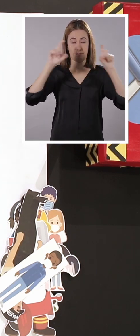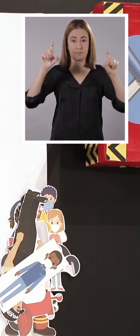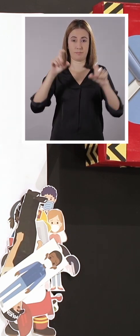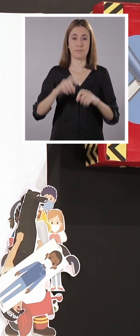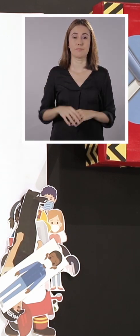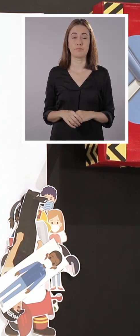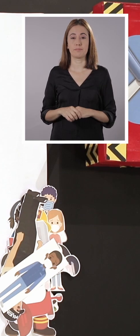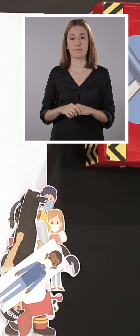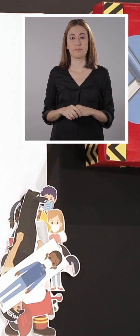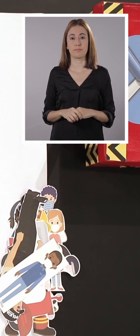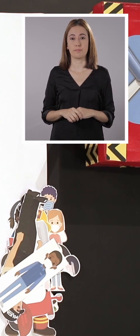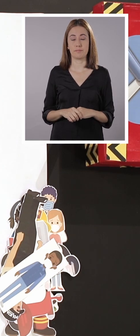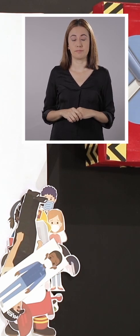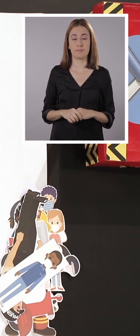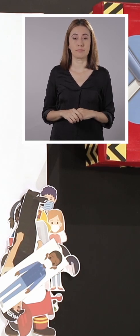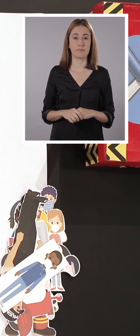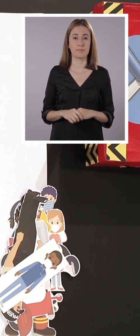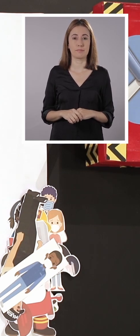Comunidad.